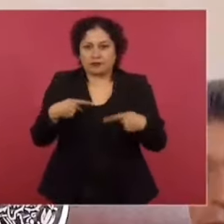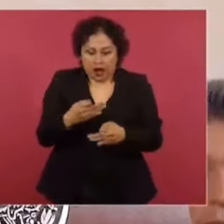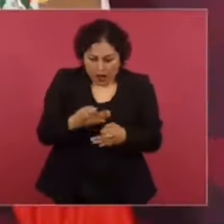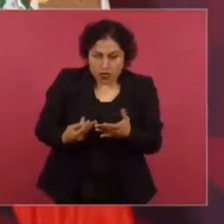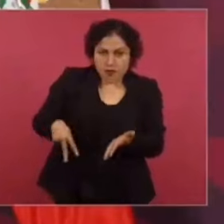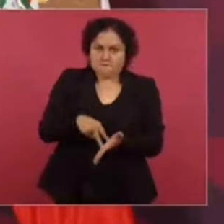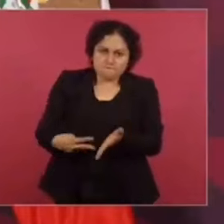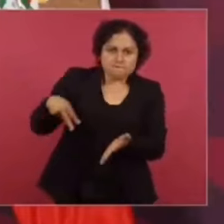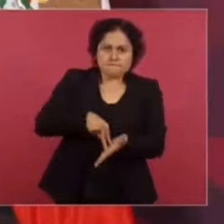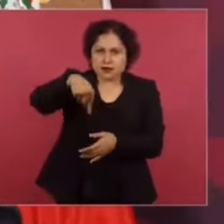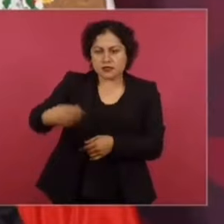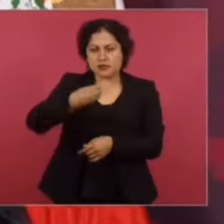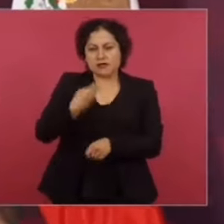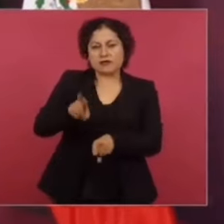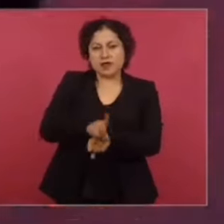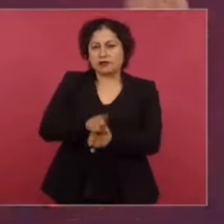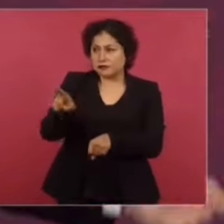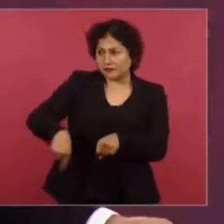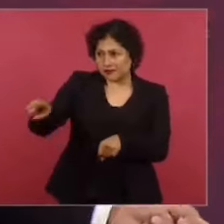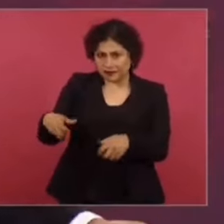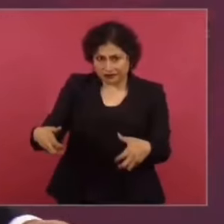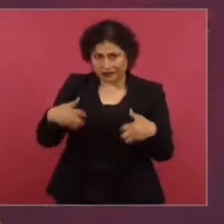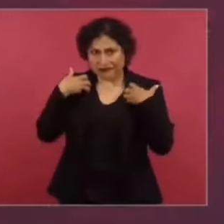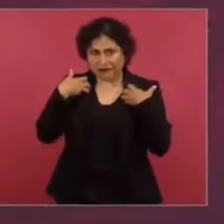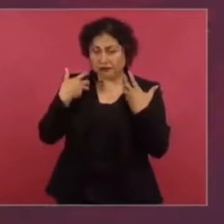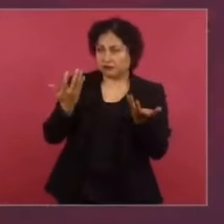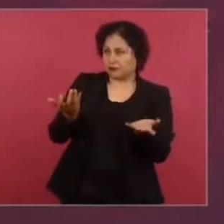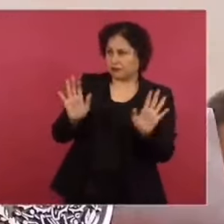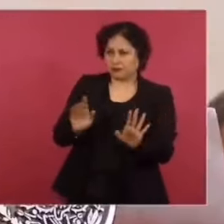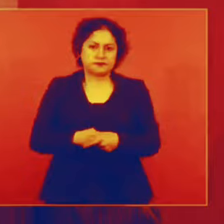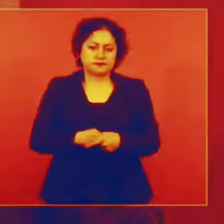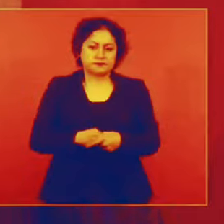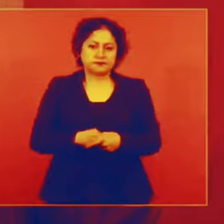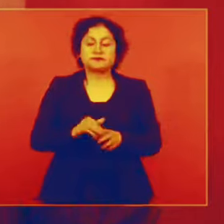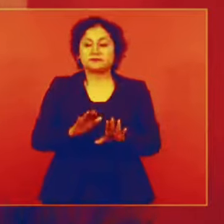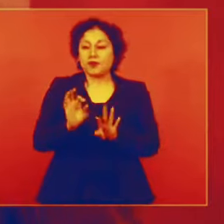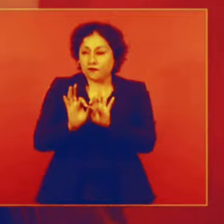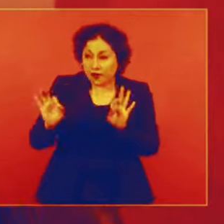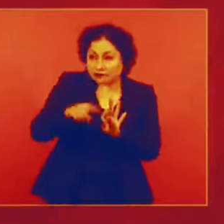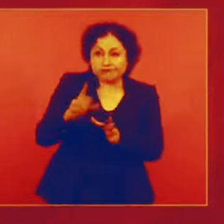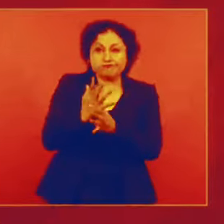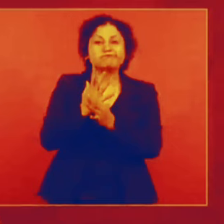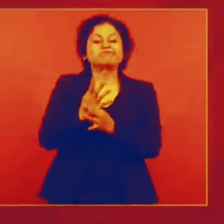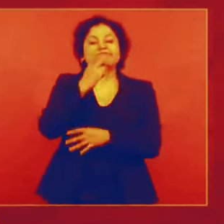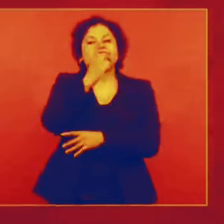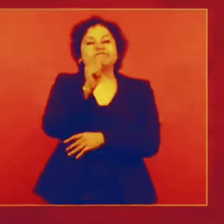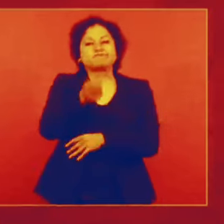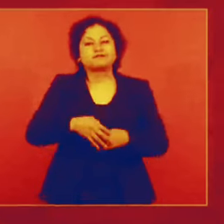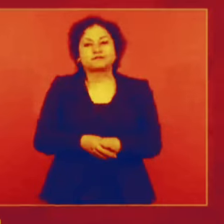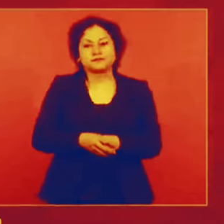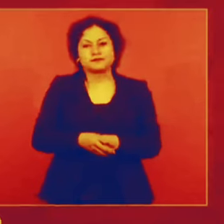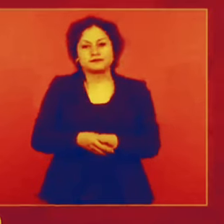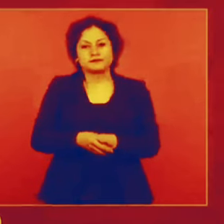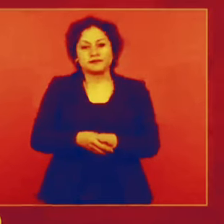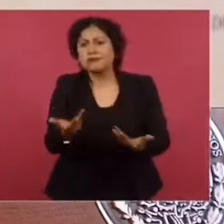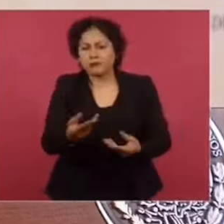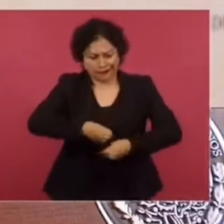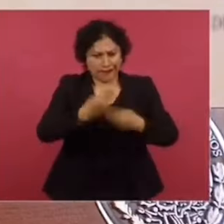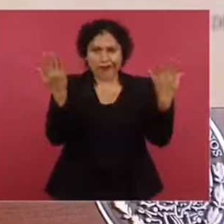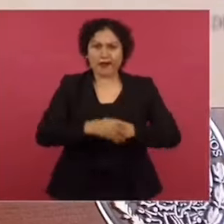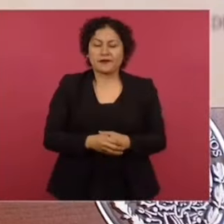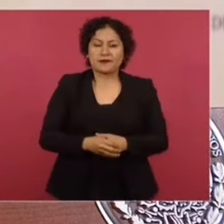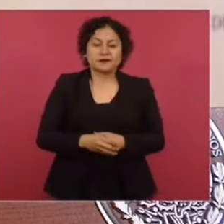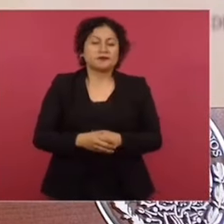este ejercicio diario, que les molesta mucho. Imagínense, si nosotros no informáramos, hay un dicho que dice que no hay mal que por bien no venga.